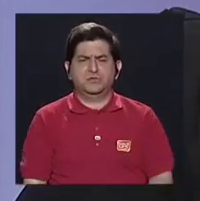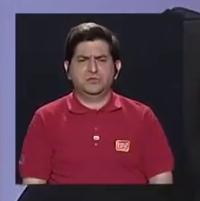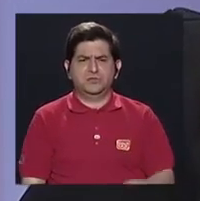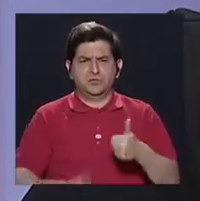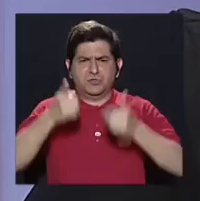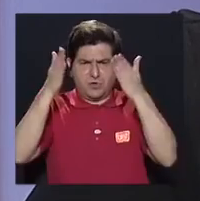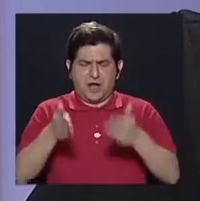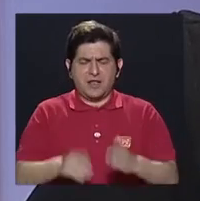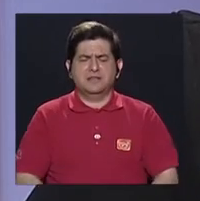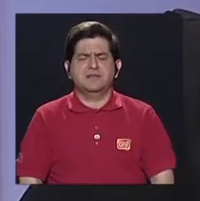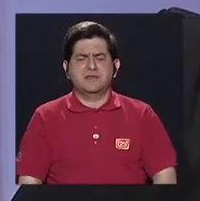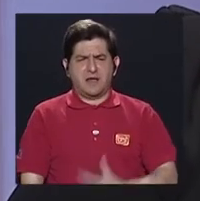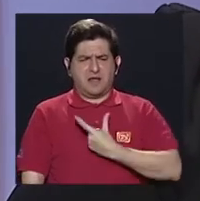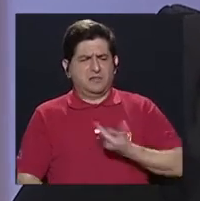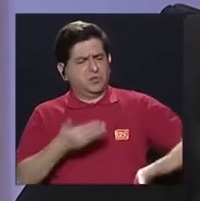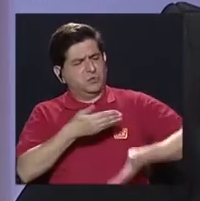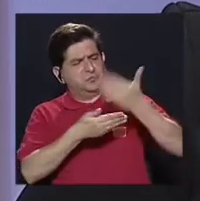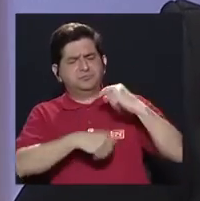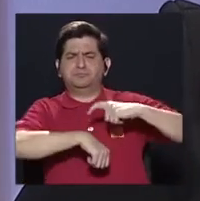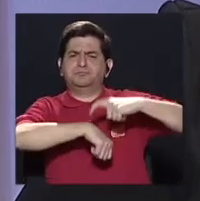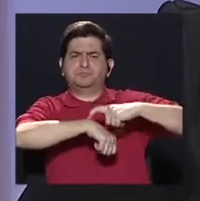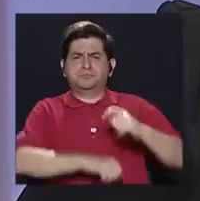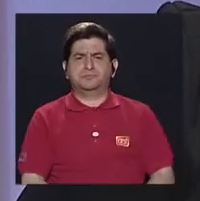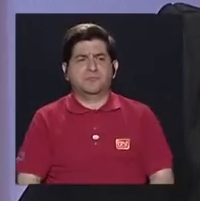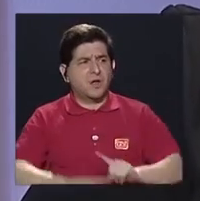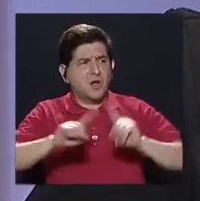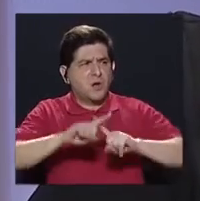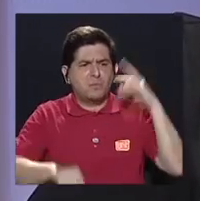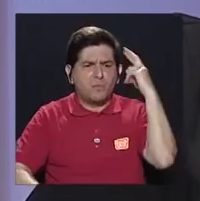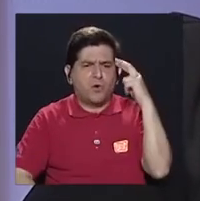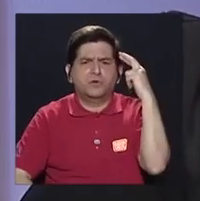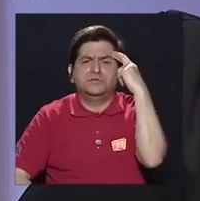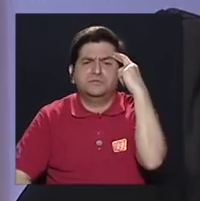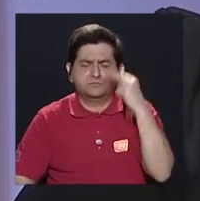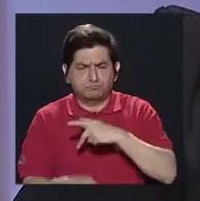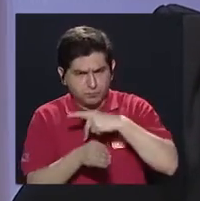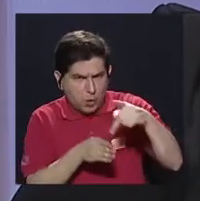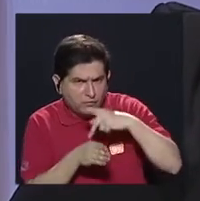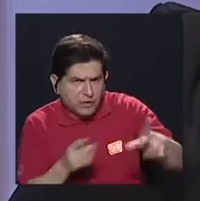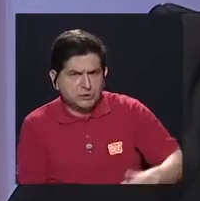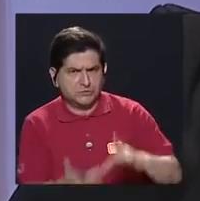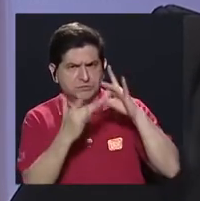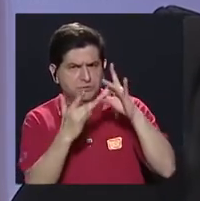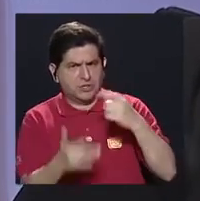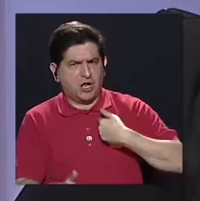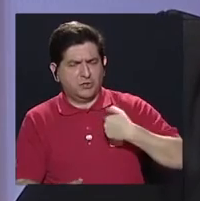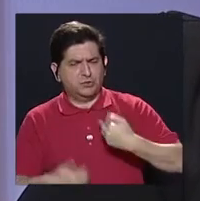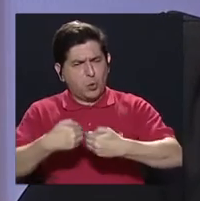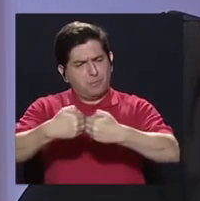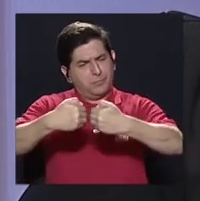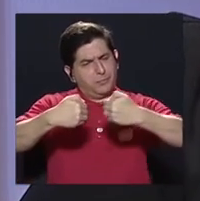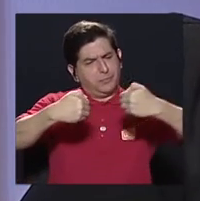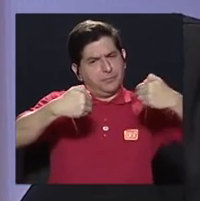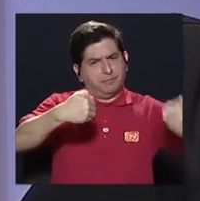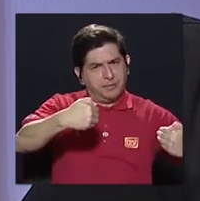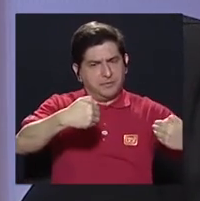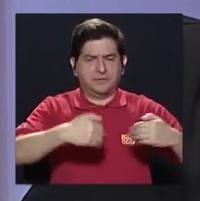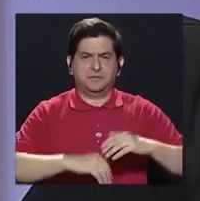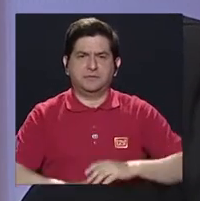candidata a la alcaldía hace un tiempo, y por diferentes razones profesionales, sobre todo, me había alejado un poco,